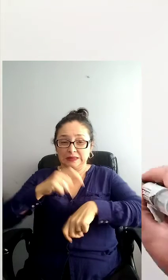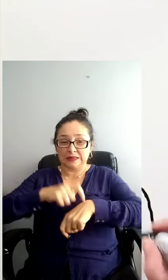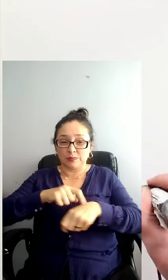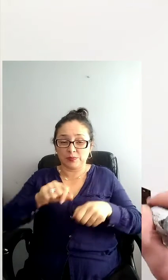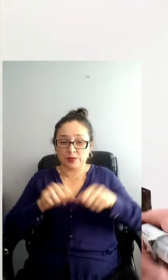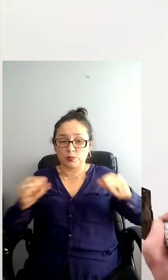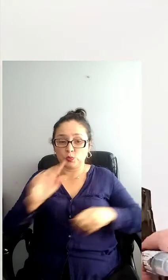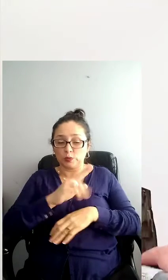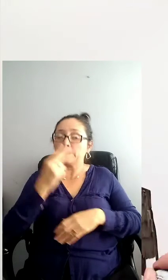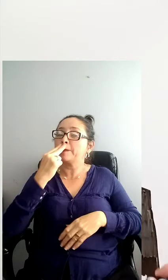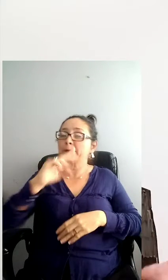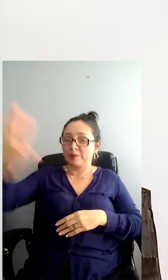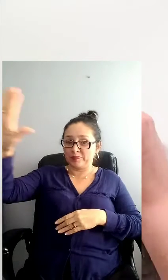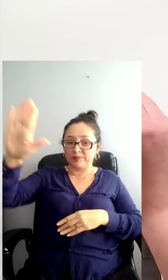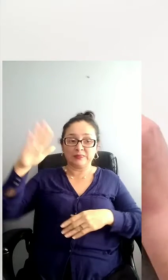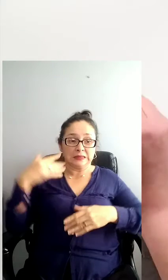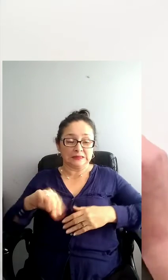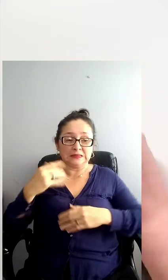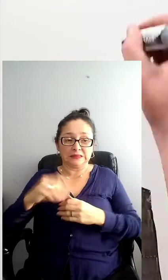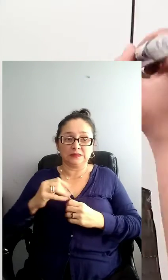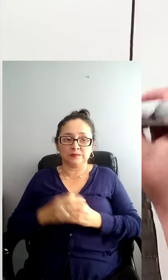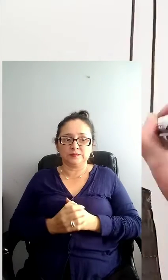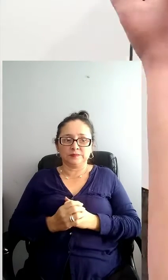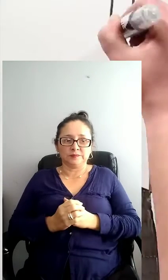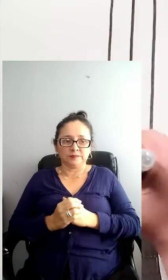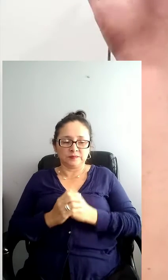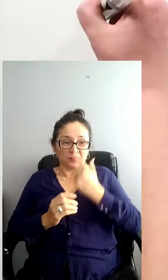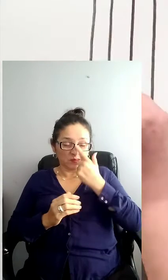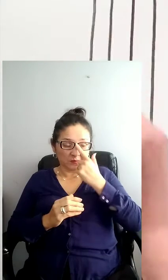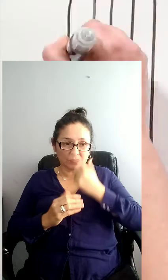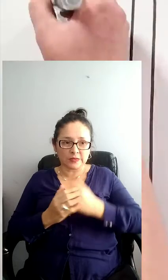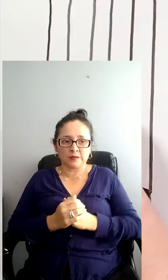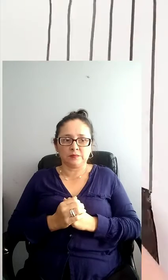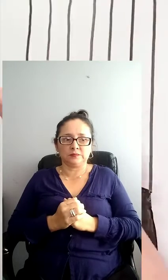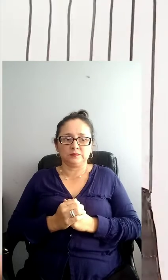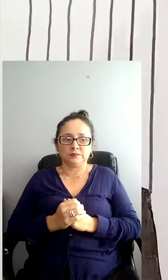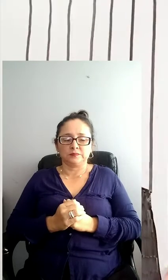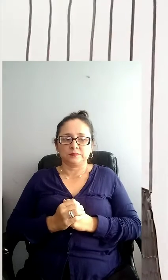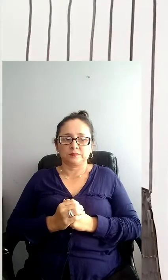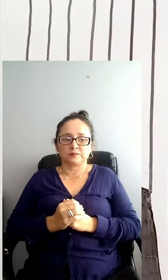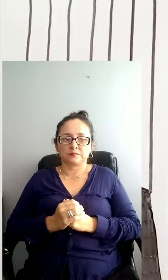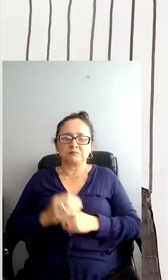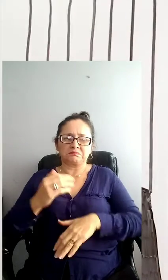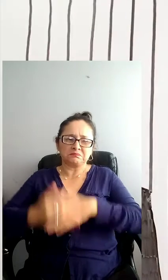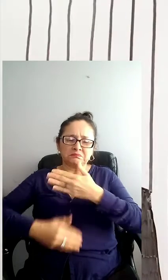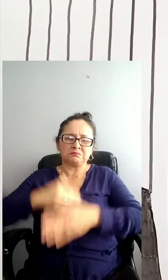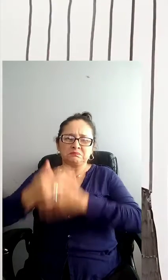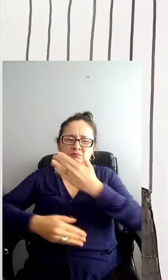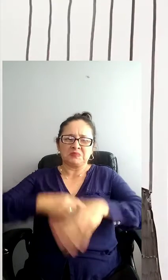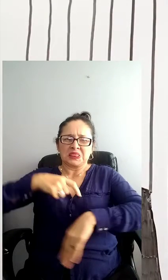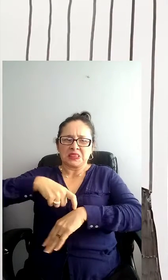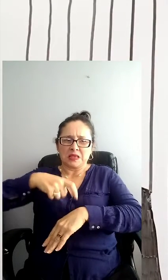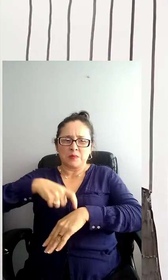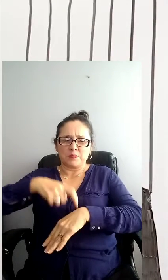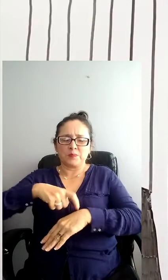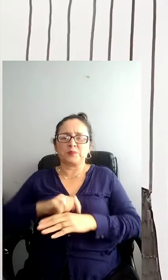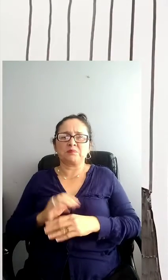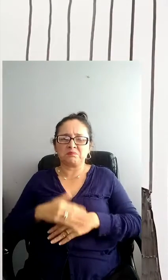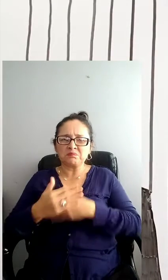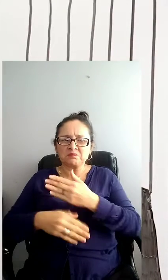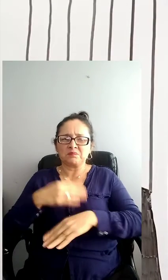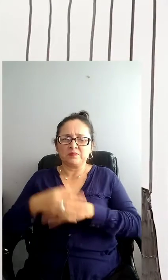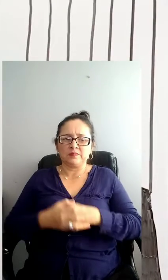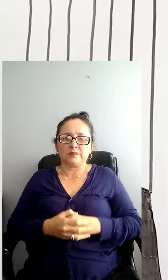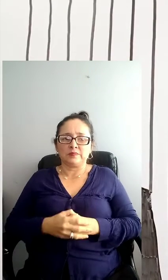Fue detenido, juzgado y condenado a cinco años por alta traición, aunque tan solo pasó en la cárcel nueve meses. Tiempo que aprovechó para plasmar sus ideas